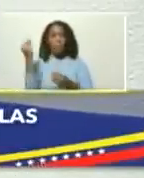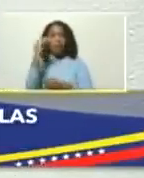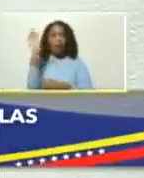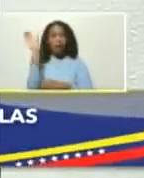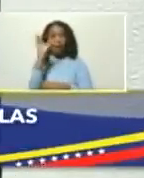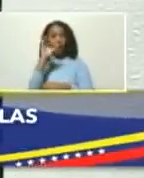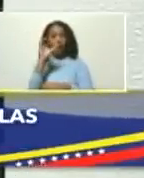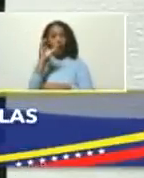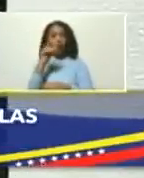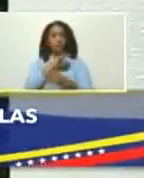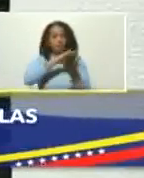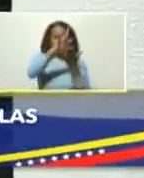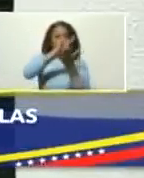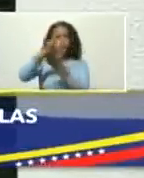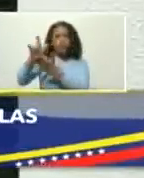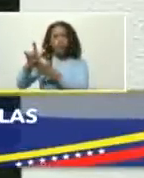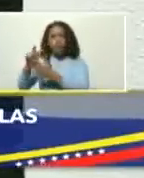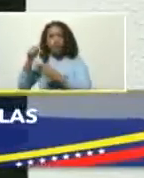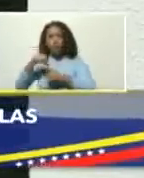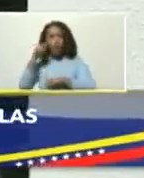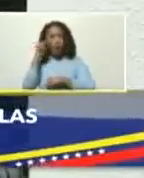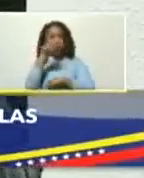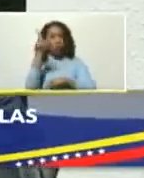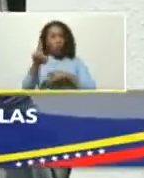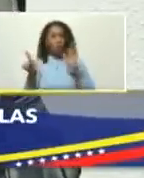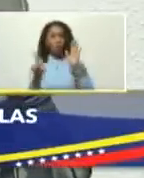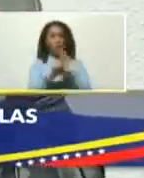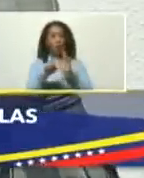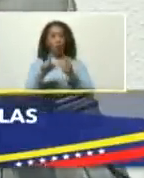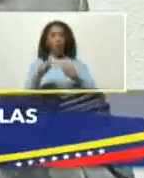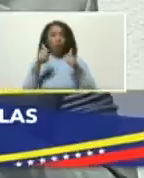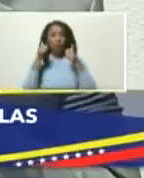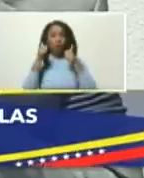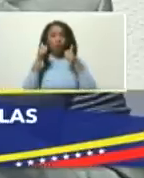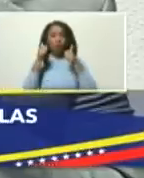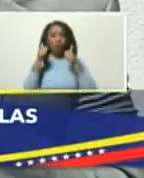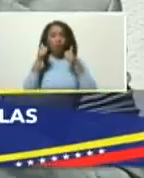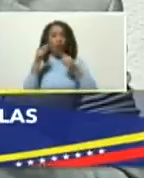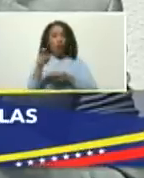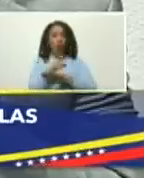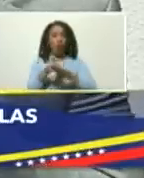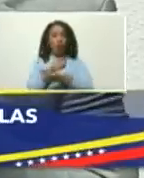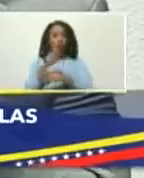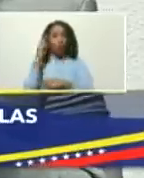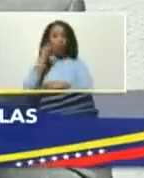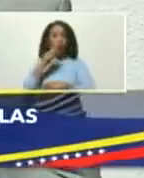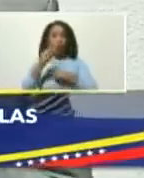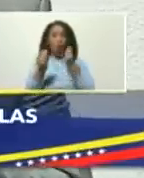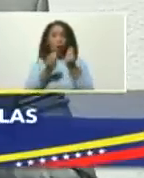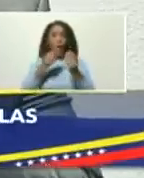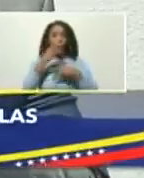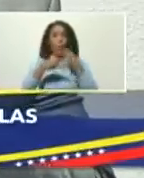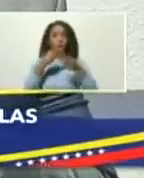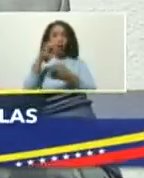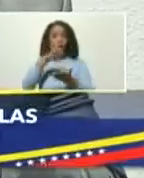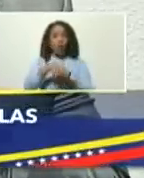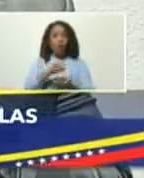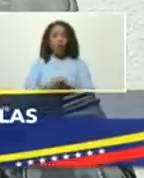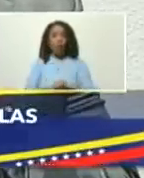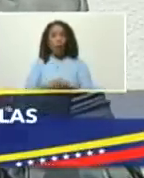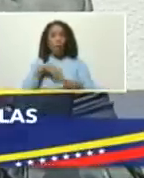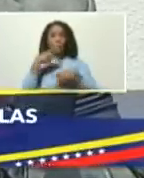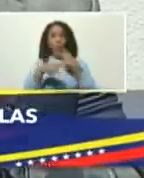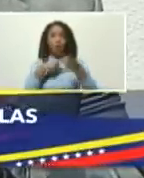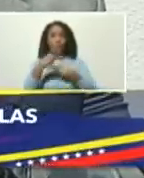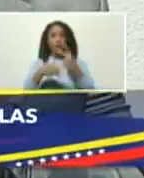y hoy vemos materializado este logro este logro del gobierno bolivariano como política de estado política